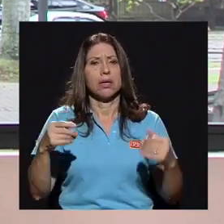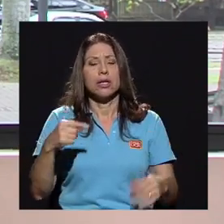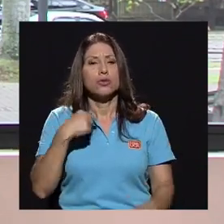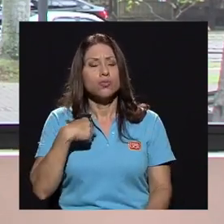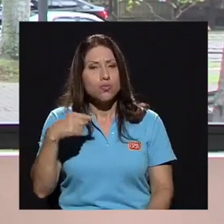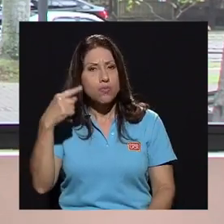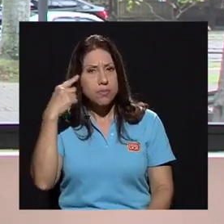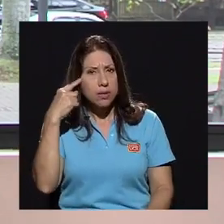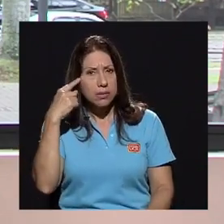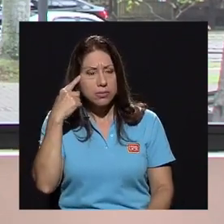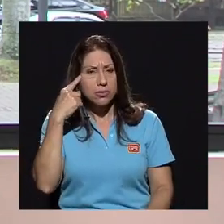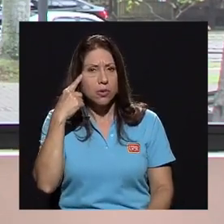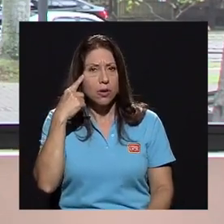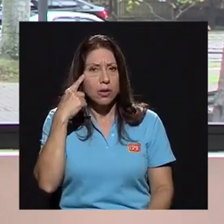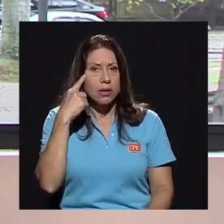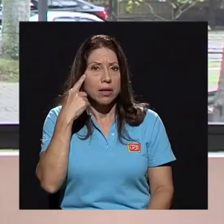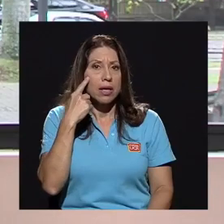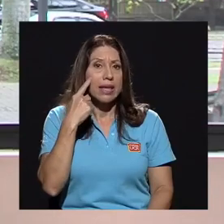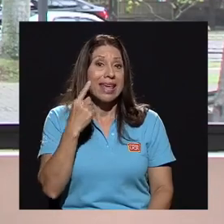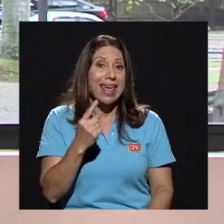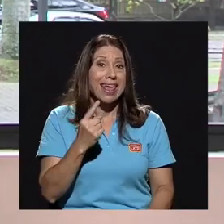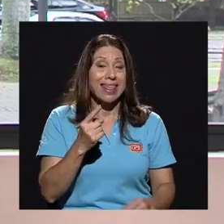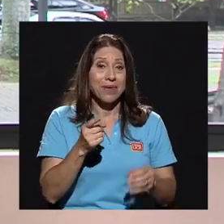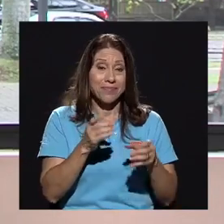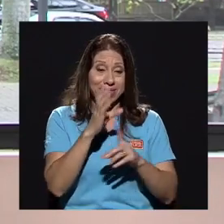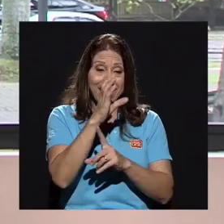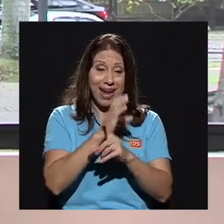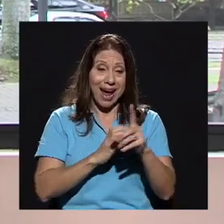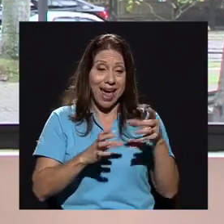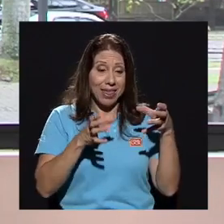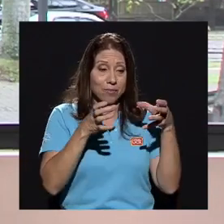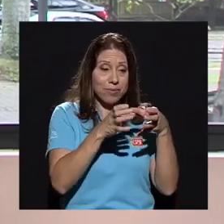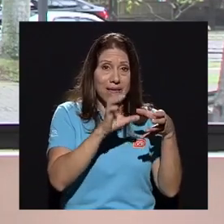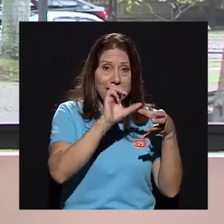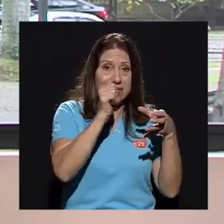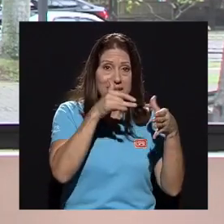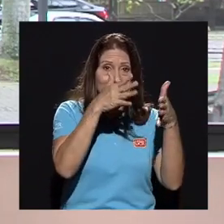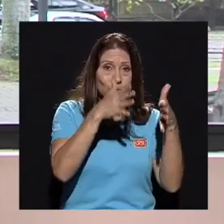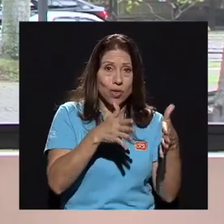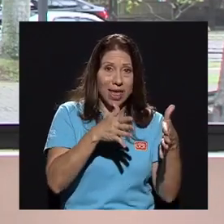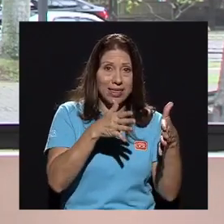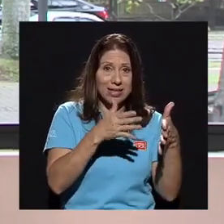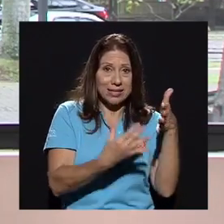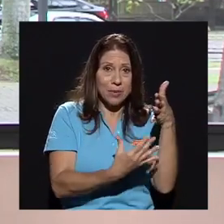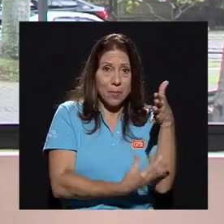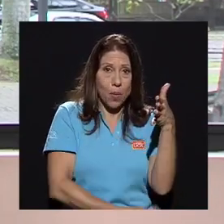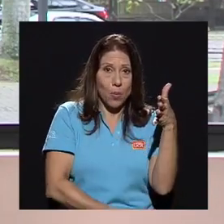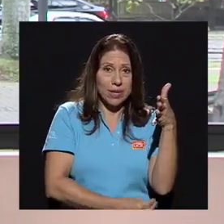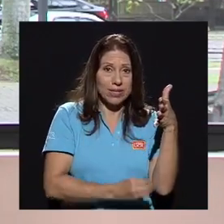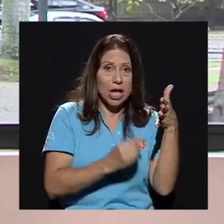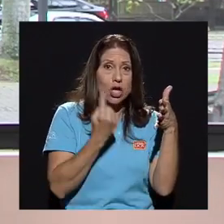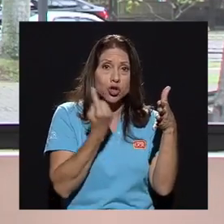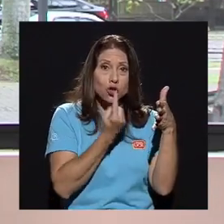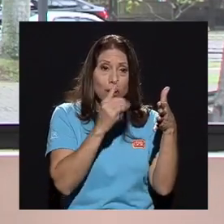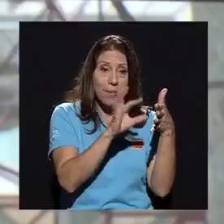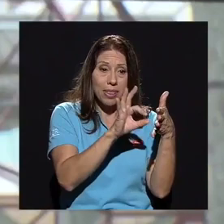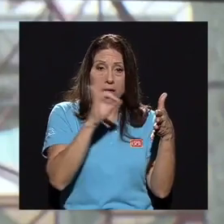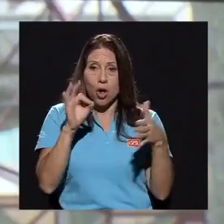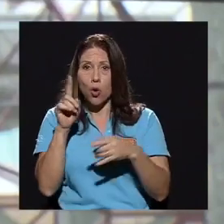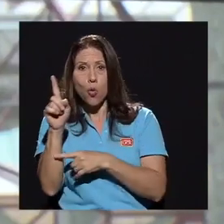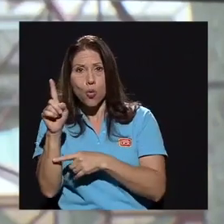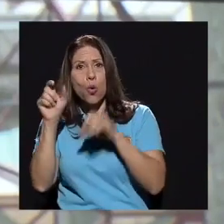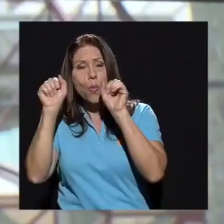en consideración que únicamente uno de cada 10 estudiantes de hogares pobres puede tener acceso a la educación superior